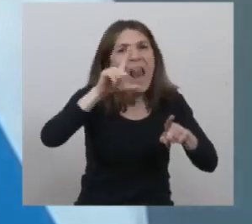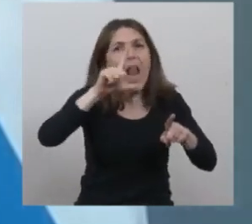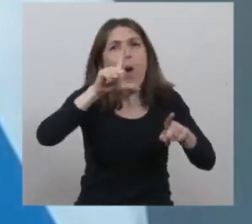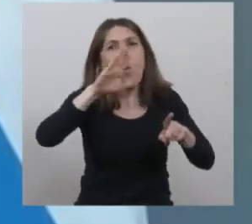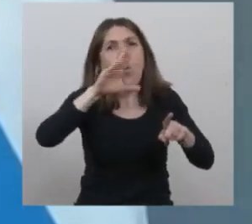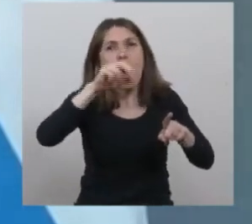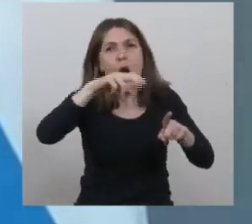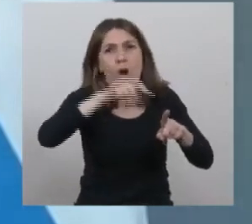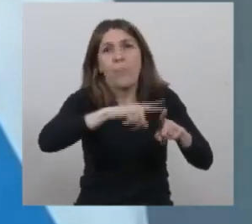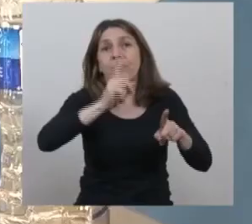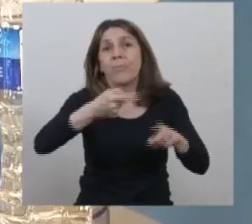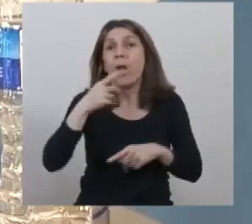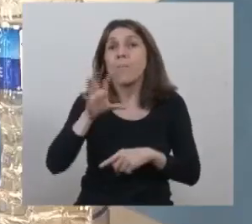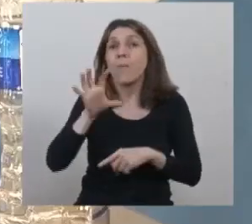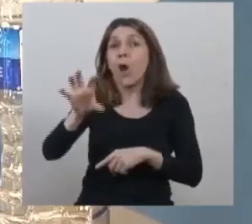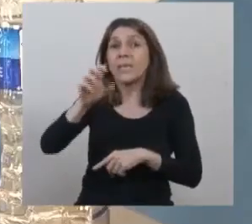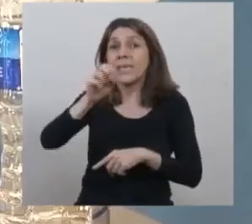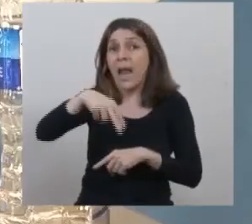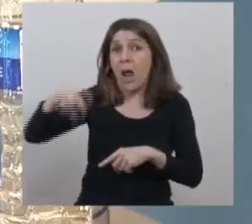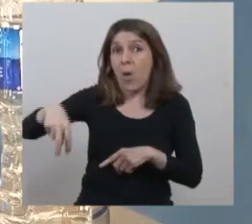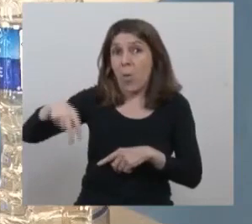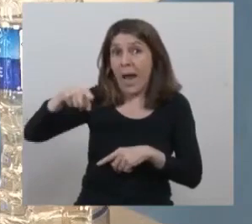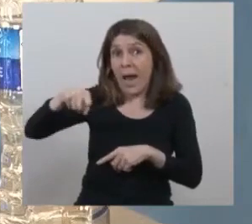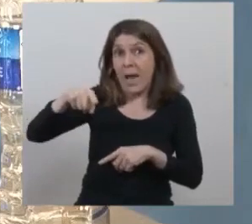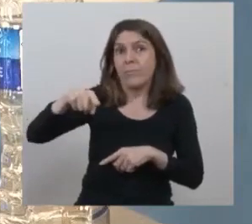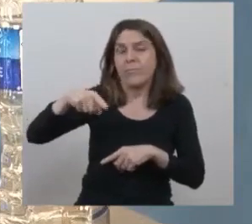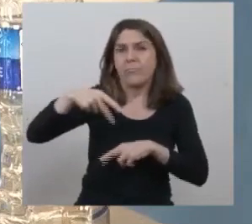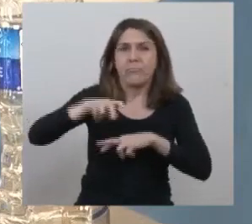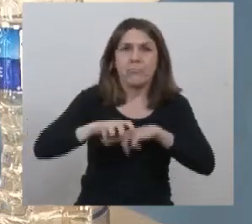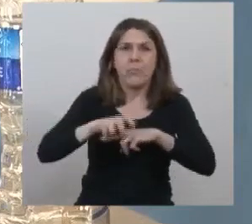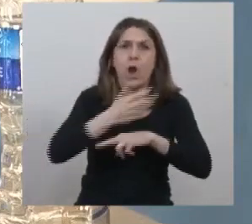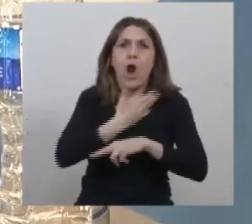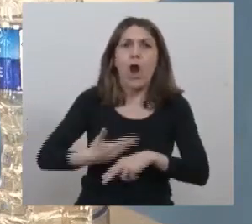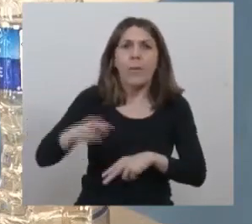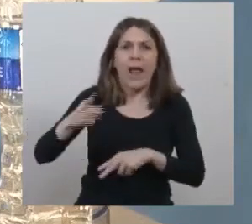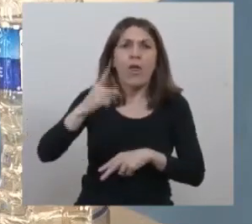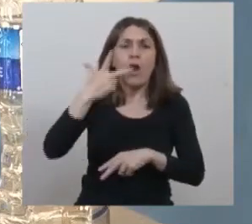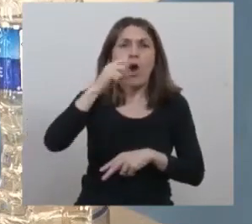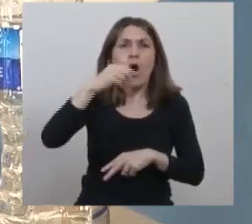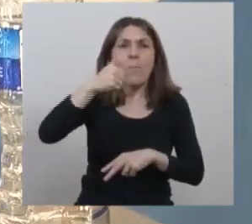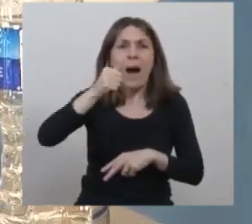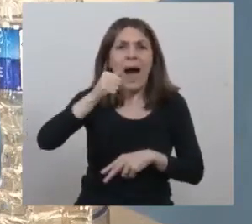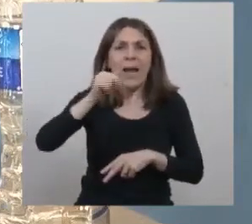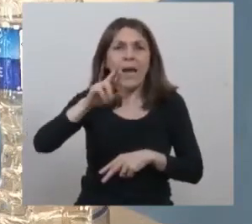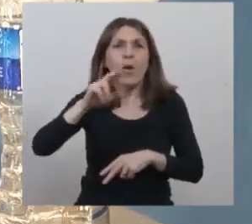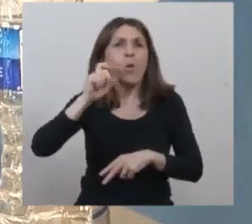En la provincia de Neuquén, nos recibe el gobernador Omar Gutiérrez.